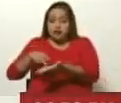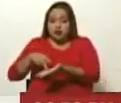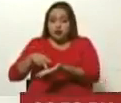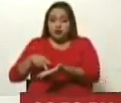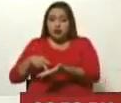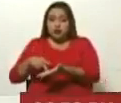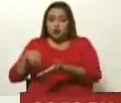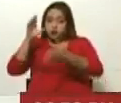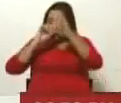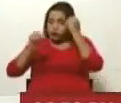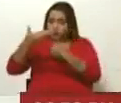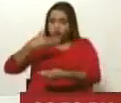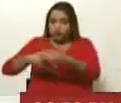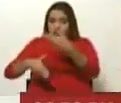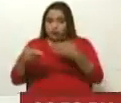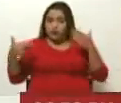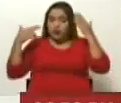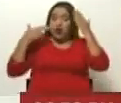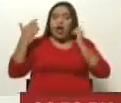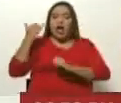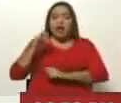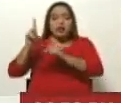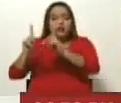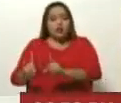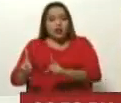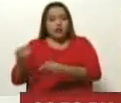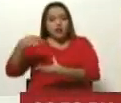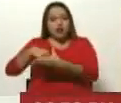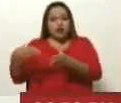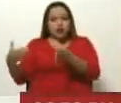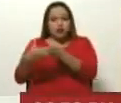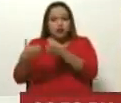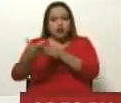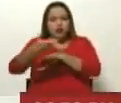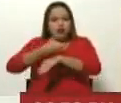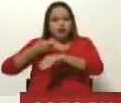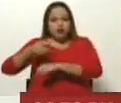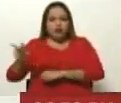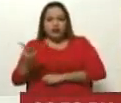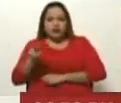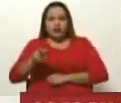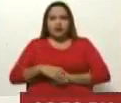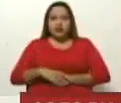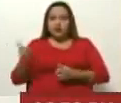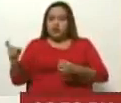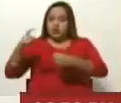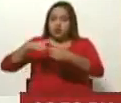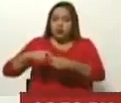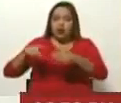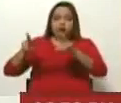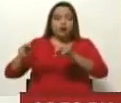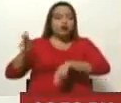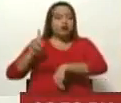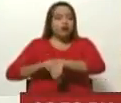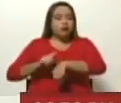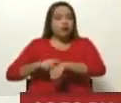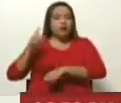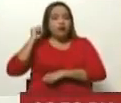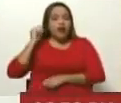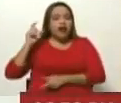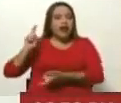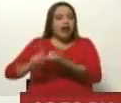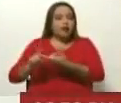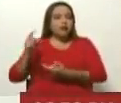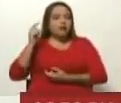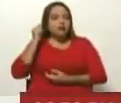diplomático, secuestrado en Cabo Verde, fue designado como parte de la delegación del gobierno venezolano. Se incorpora para esta nueva etapa Ana Cristina, la esposa